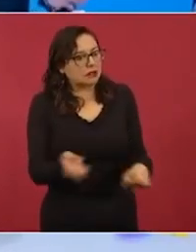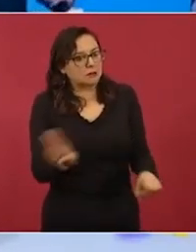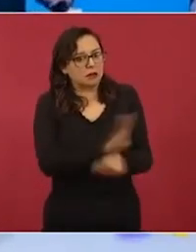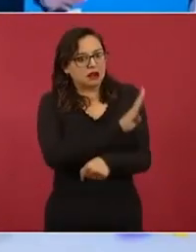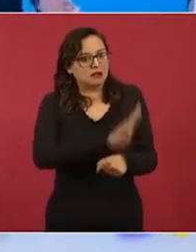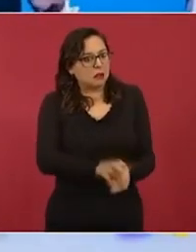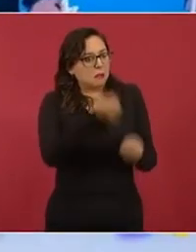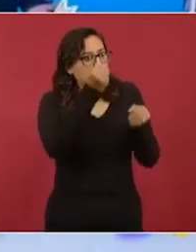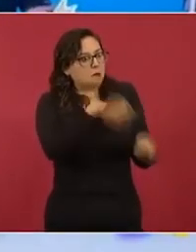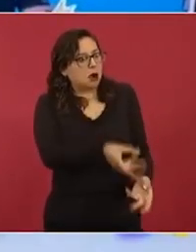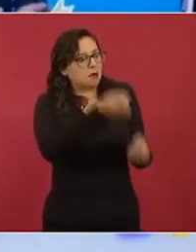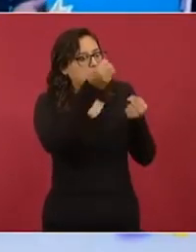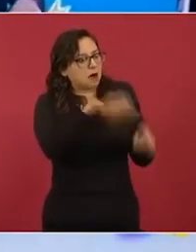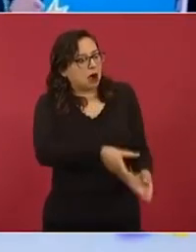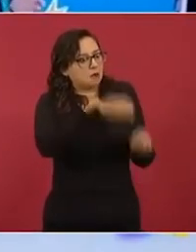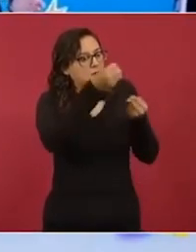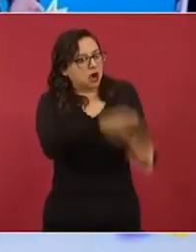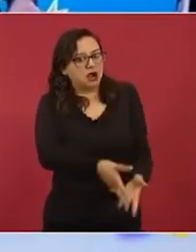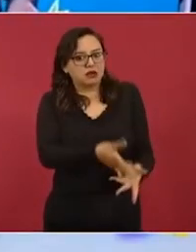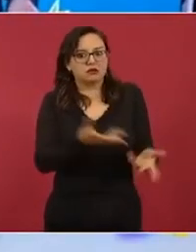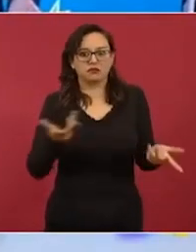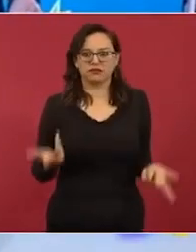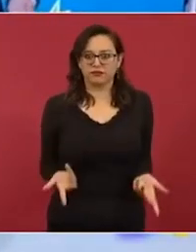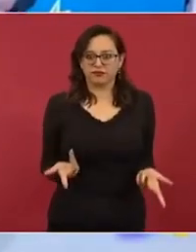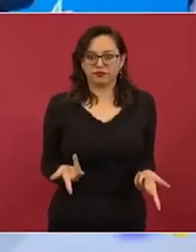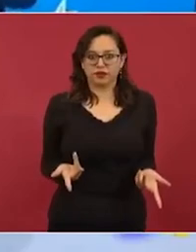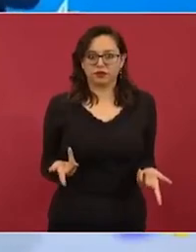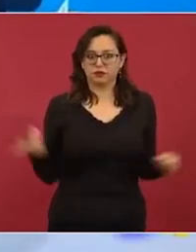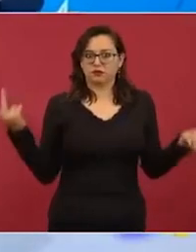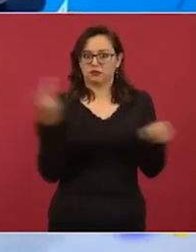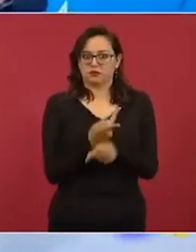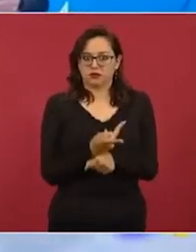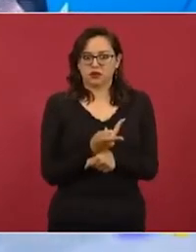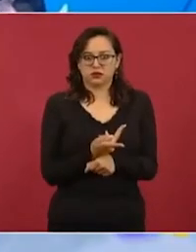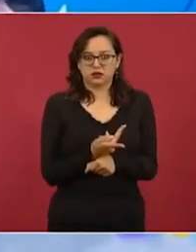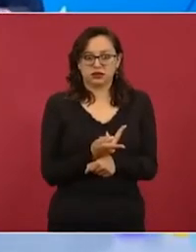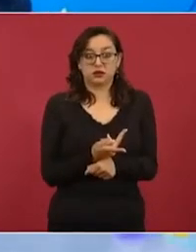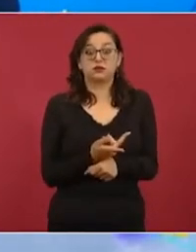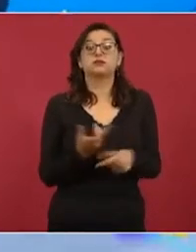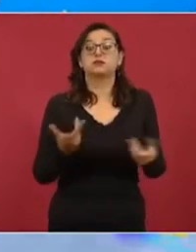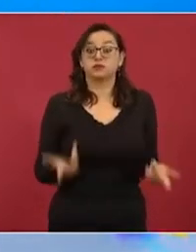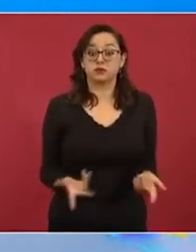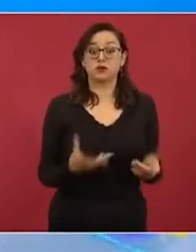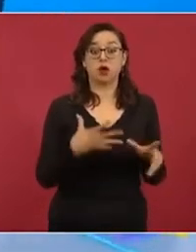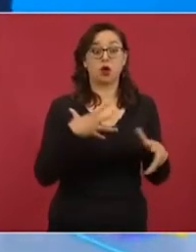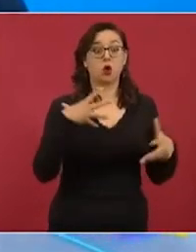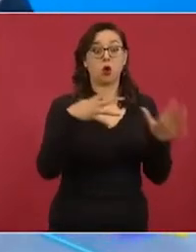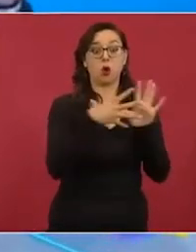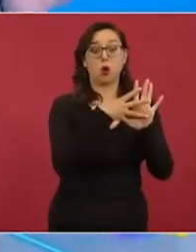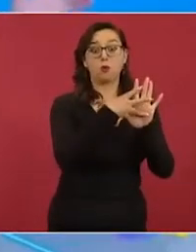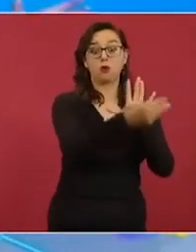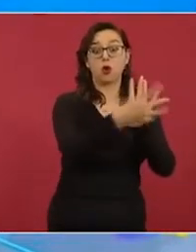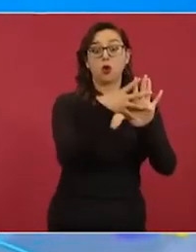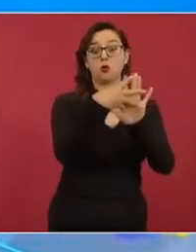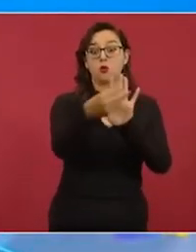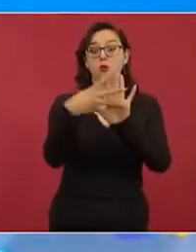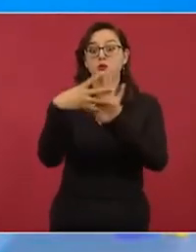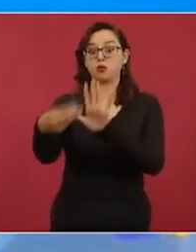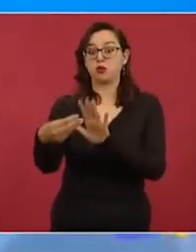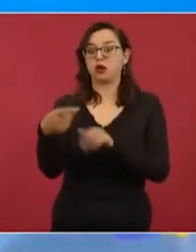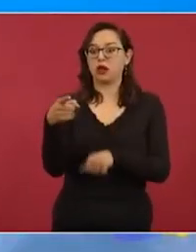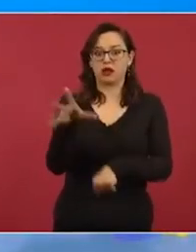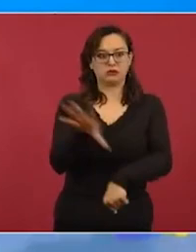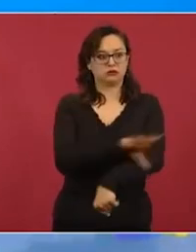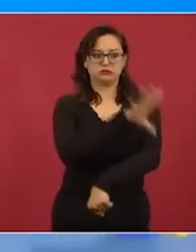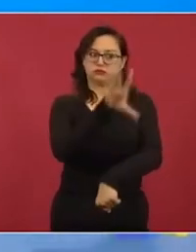llaman, pueden ser tomados por los estados. Y se abre la puerta a esto, a decir, a las eléctricas se les puede